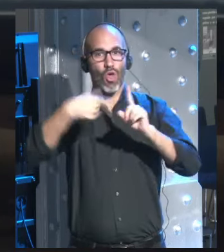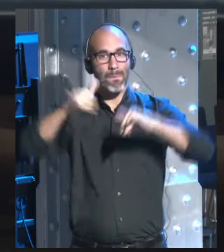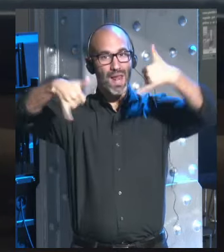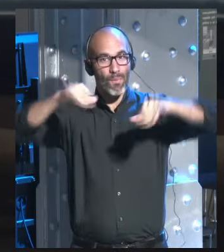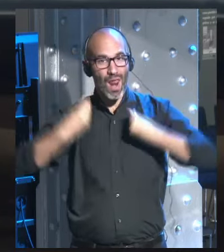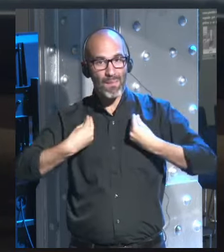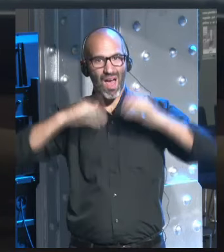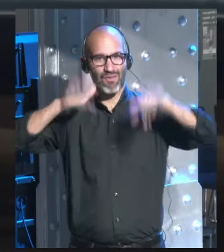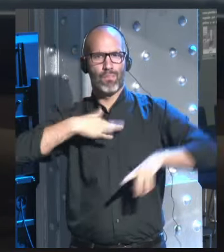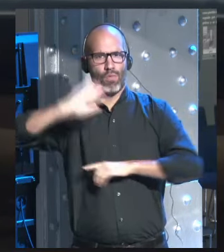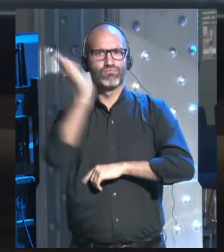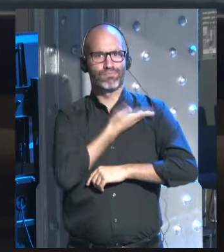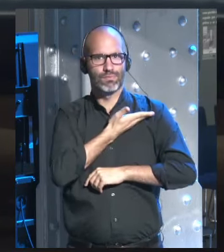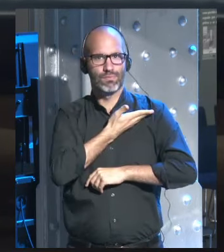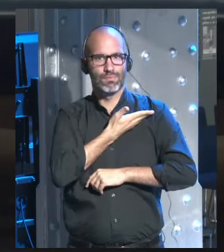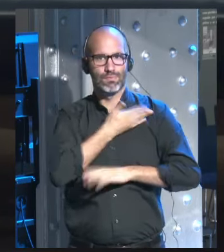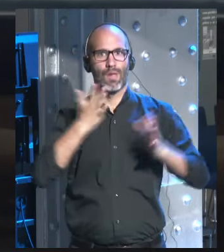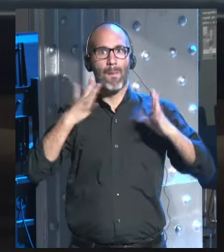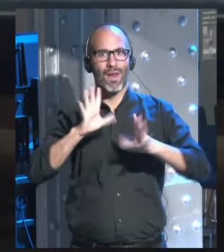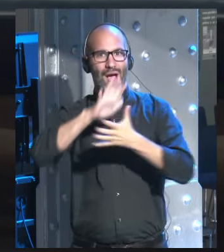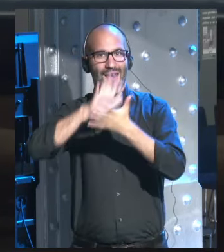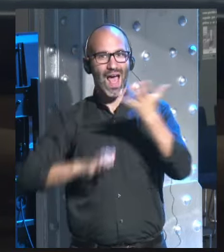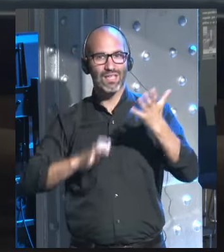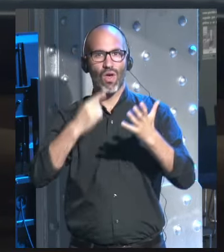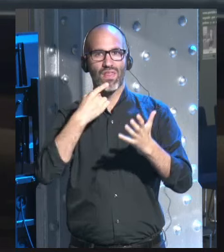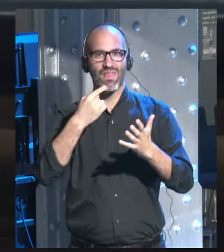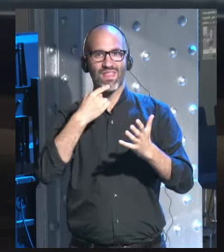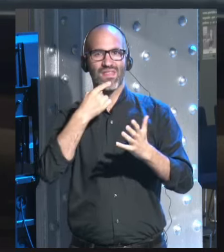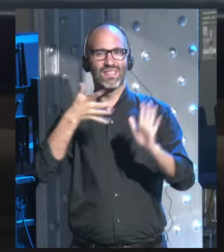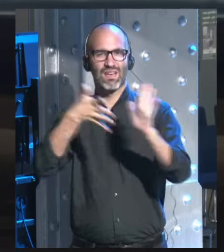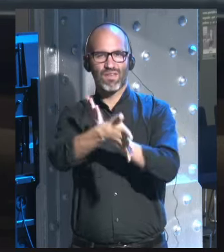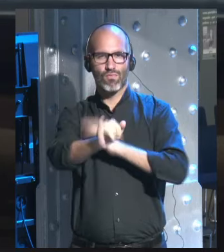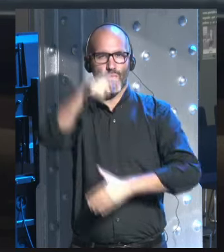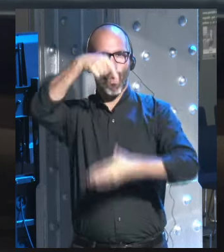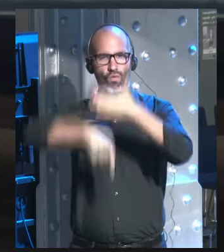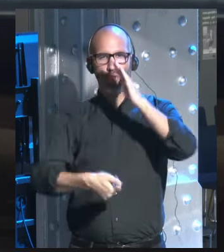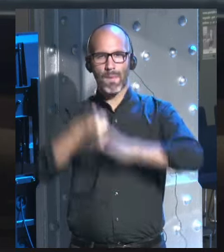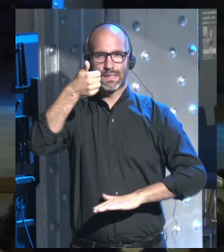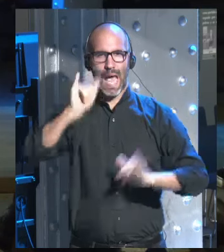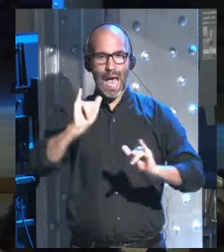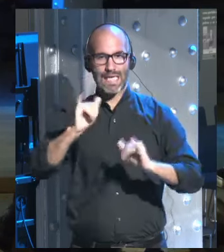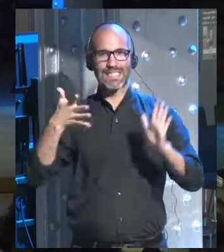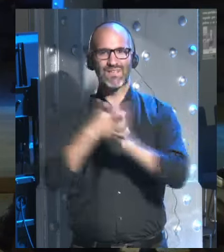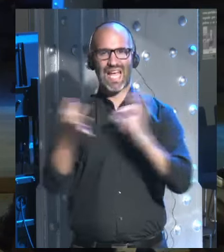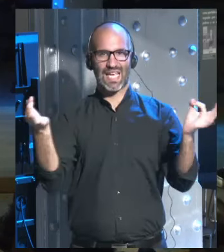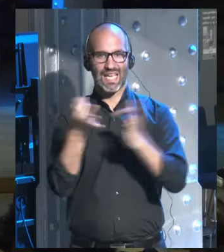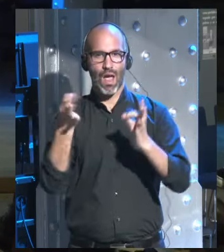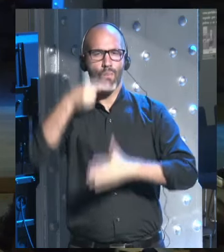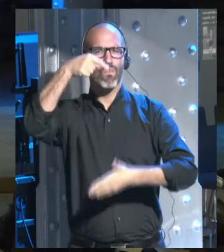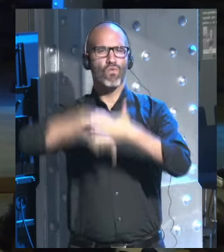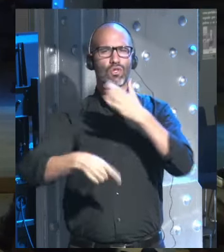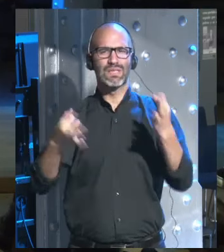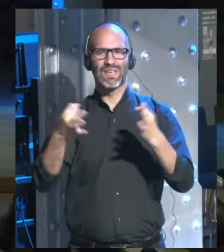severamente castigados. Pero el relato tiene un significado más profundo. Y ese significado más